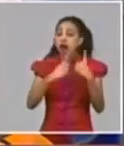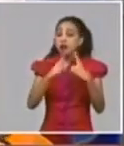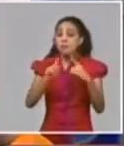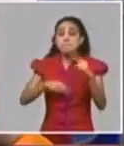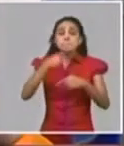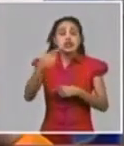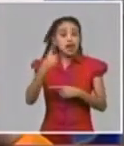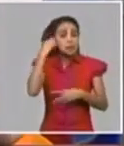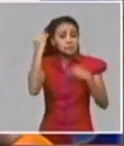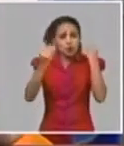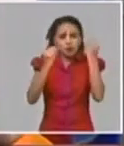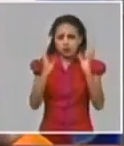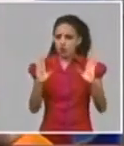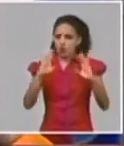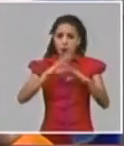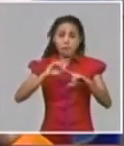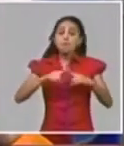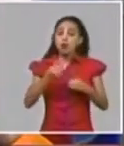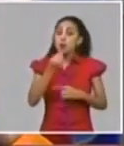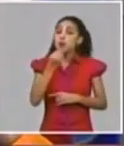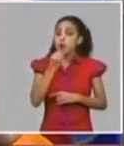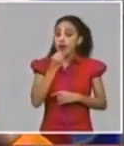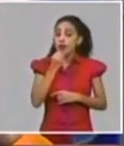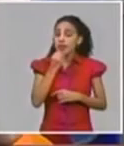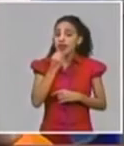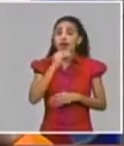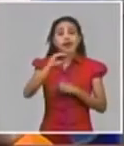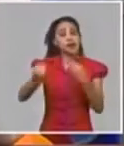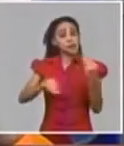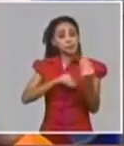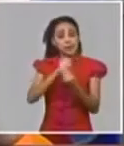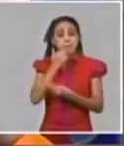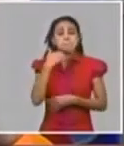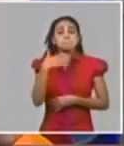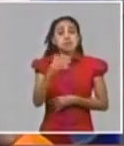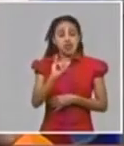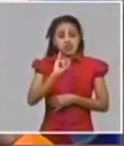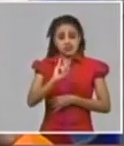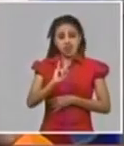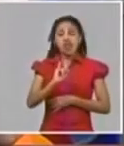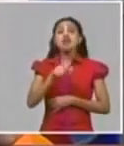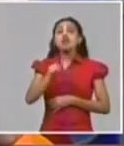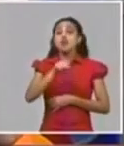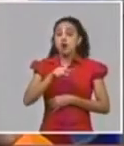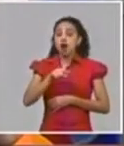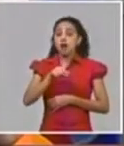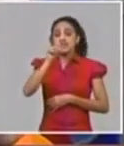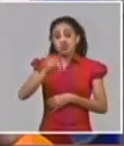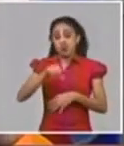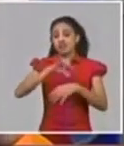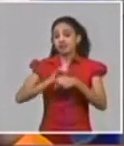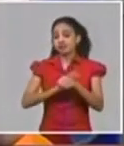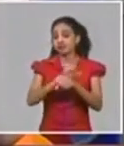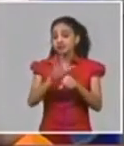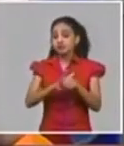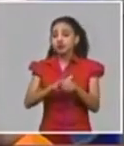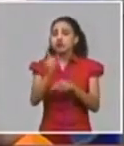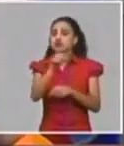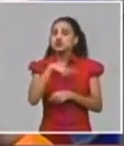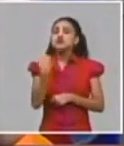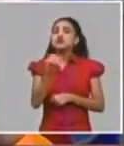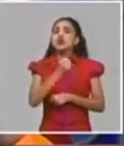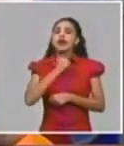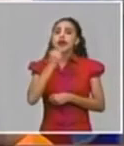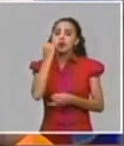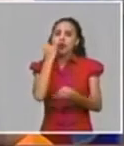un número diferente al 6 nosotros tenemos que seguir tratando de identificar toda la población que puede estar en estos momentos